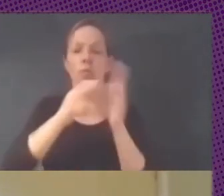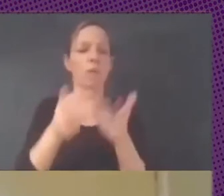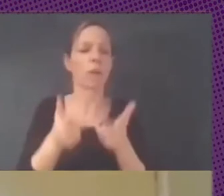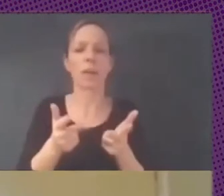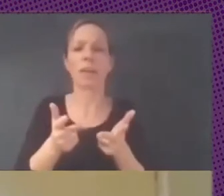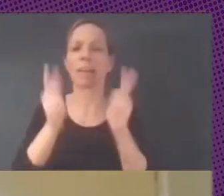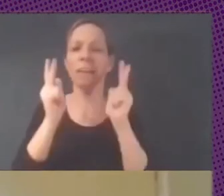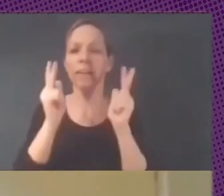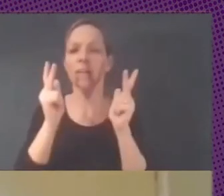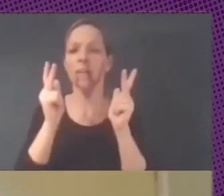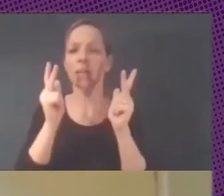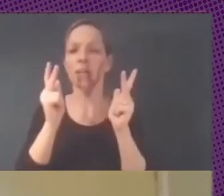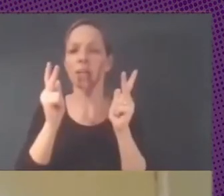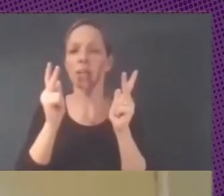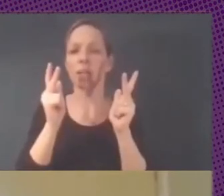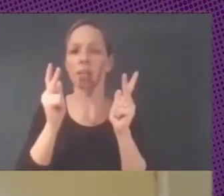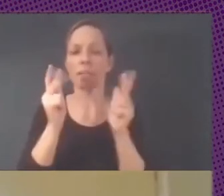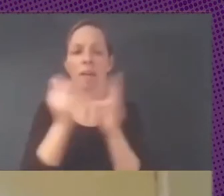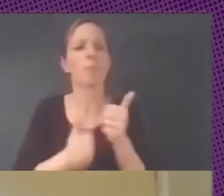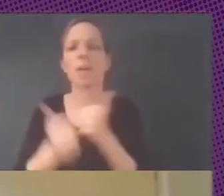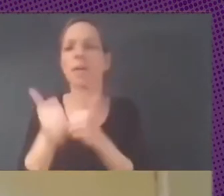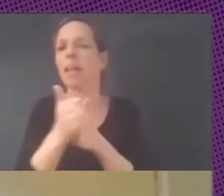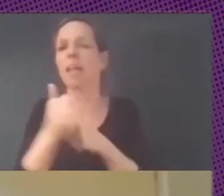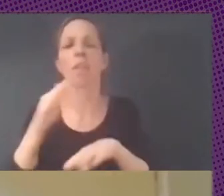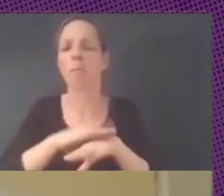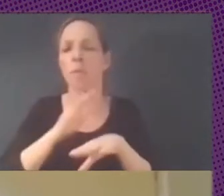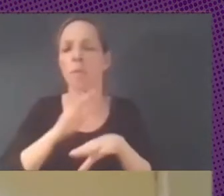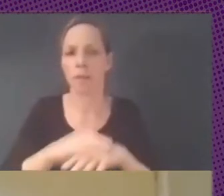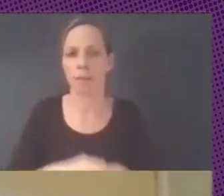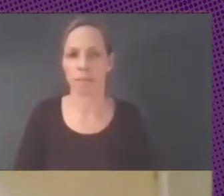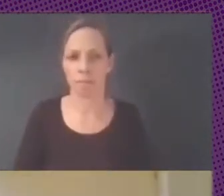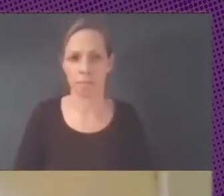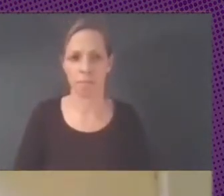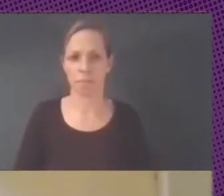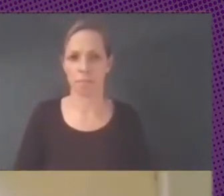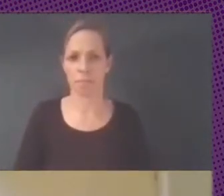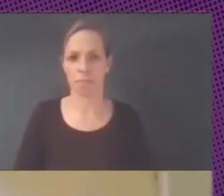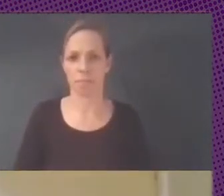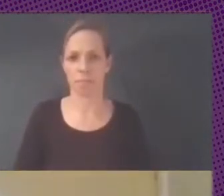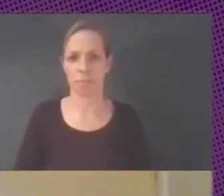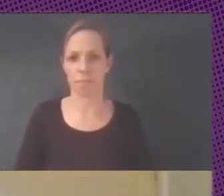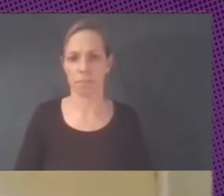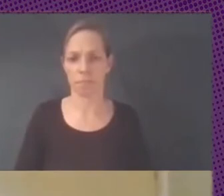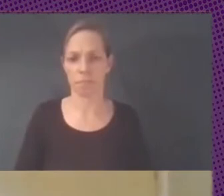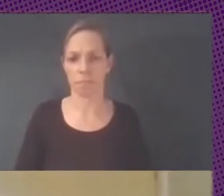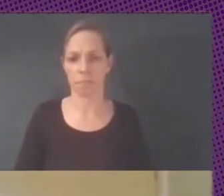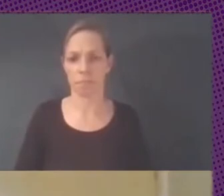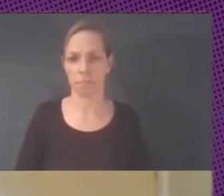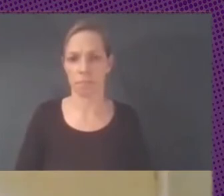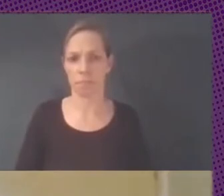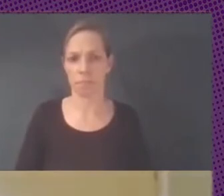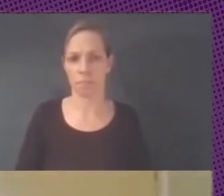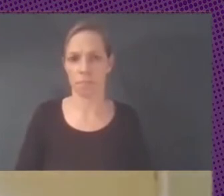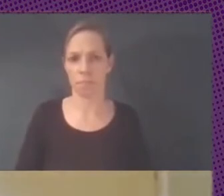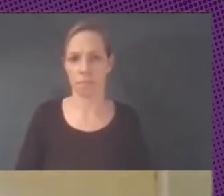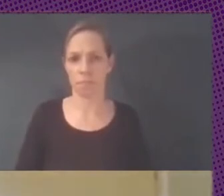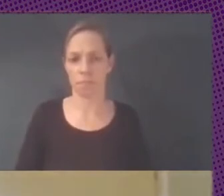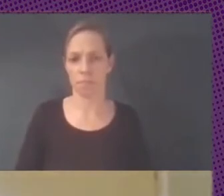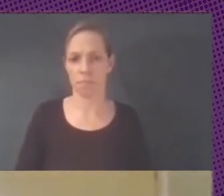para el software libre el punto central es la tecnología